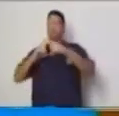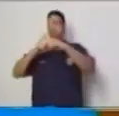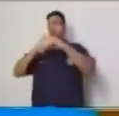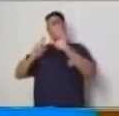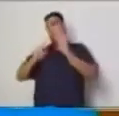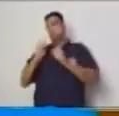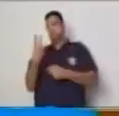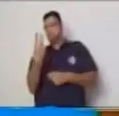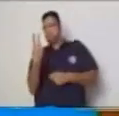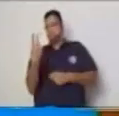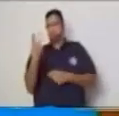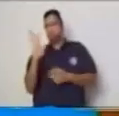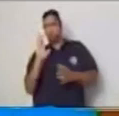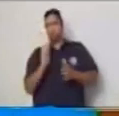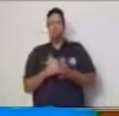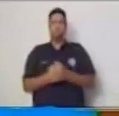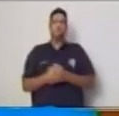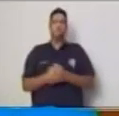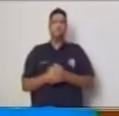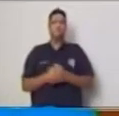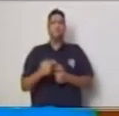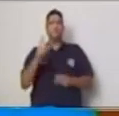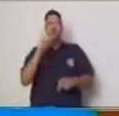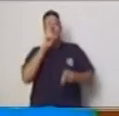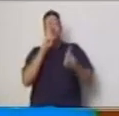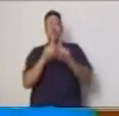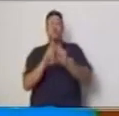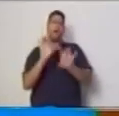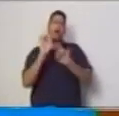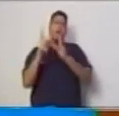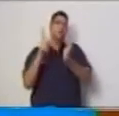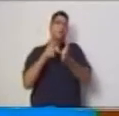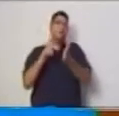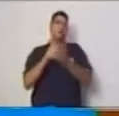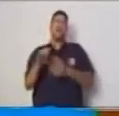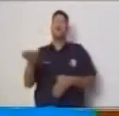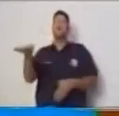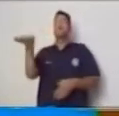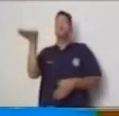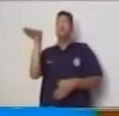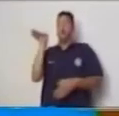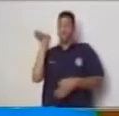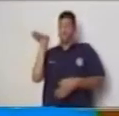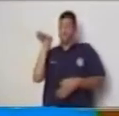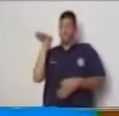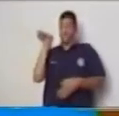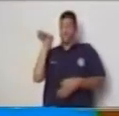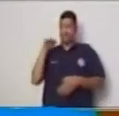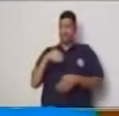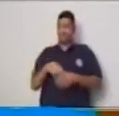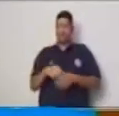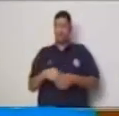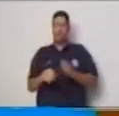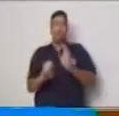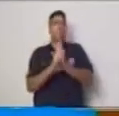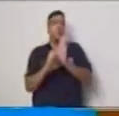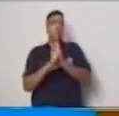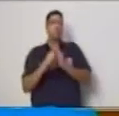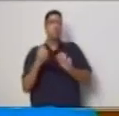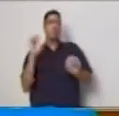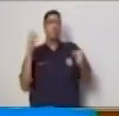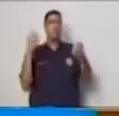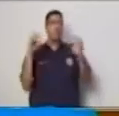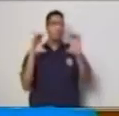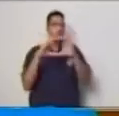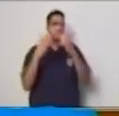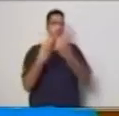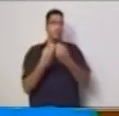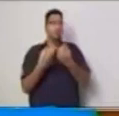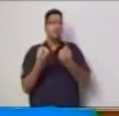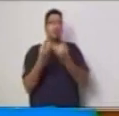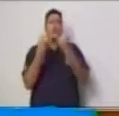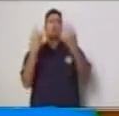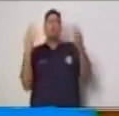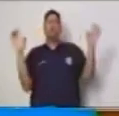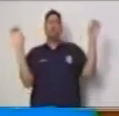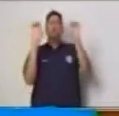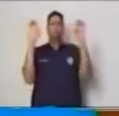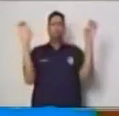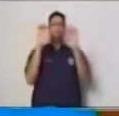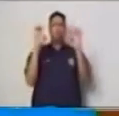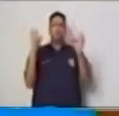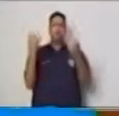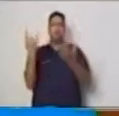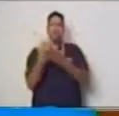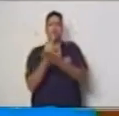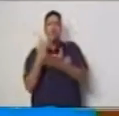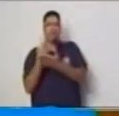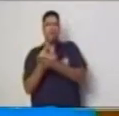la letra Z. En clases como física o estadística, utilizamos otros términos